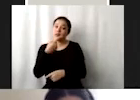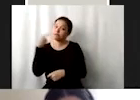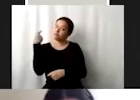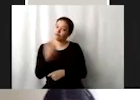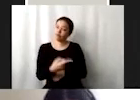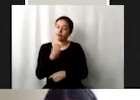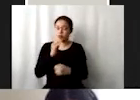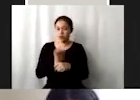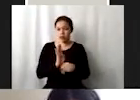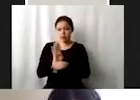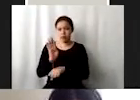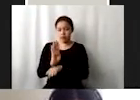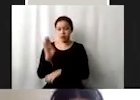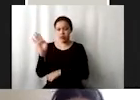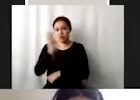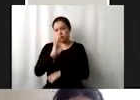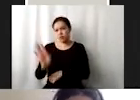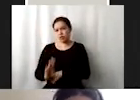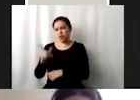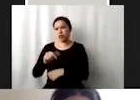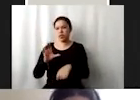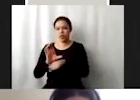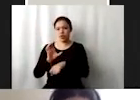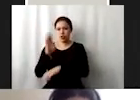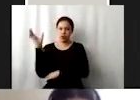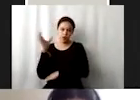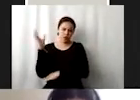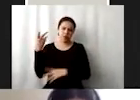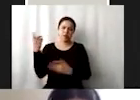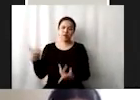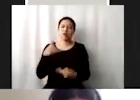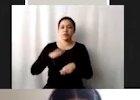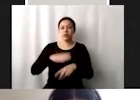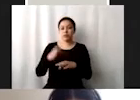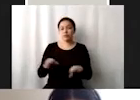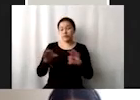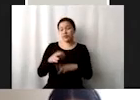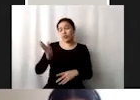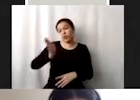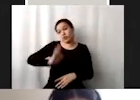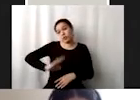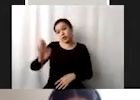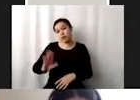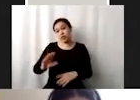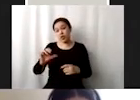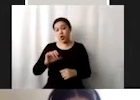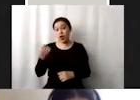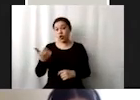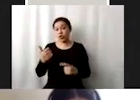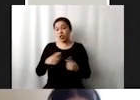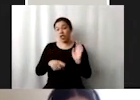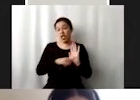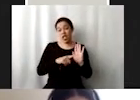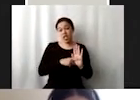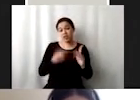Colombia son los primeros lugares del continente y nosotros vamos que apuntamos para otro récord mundial negativo en ese